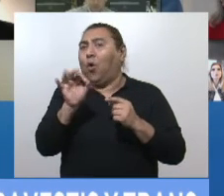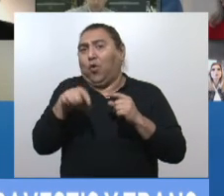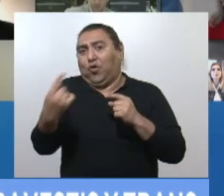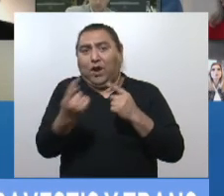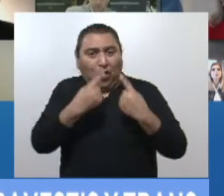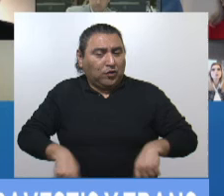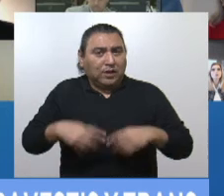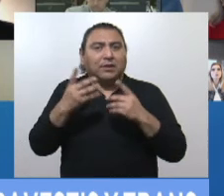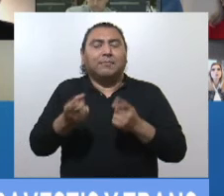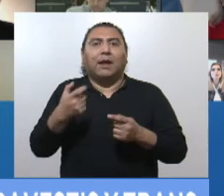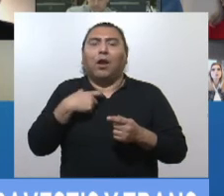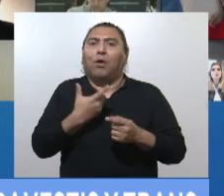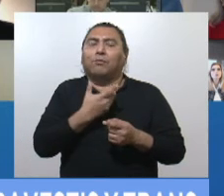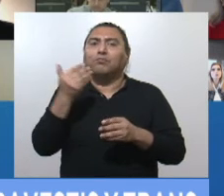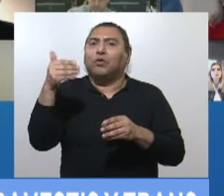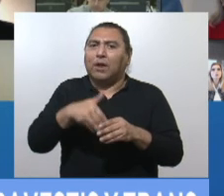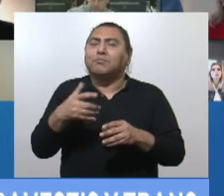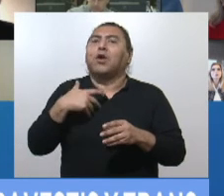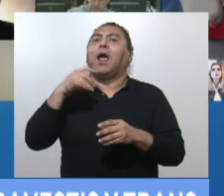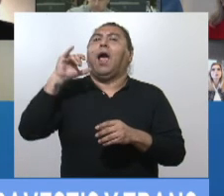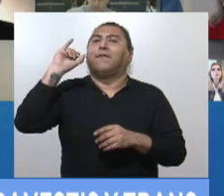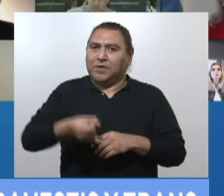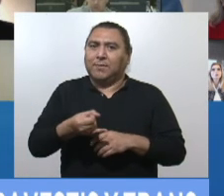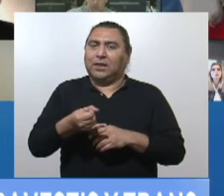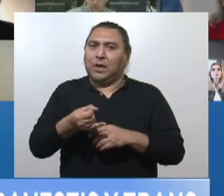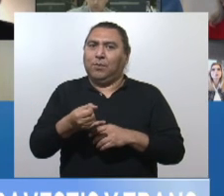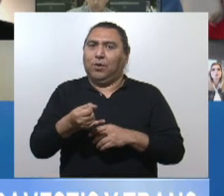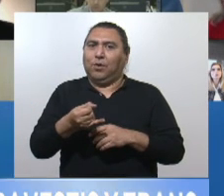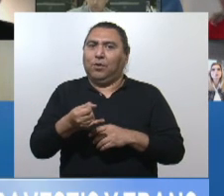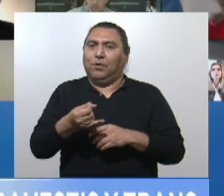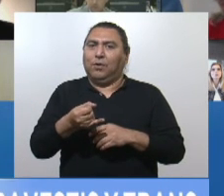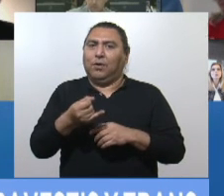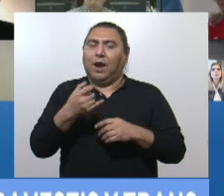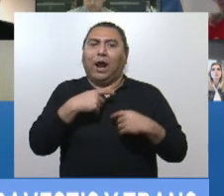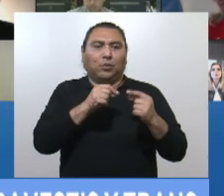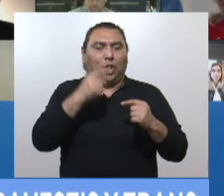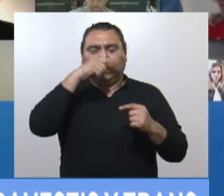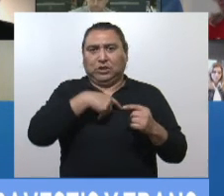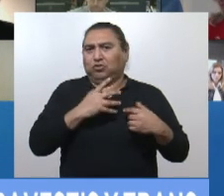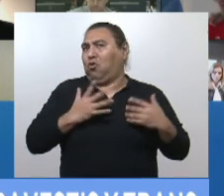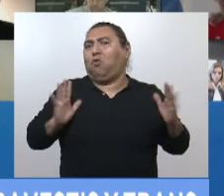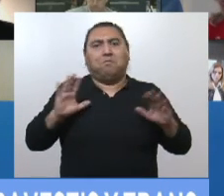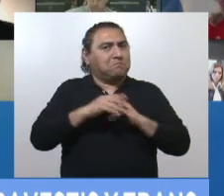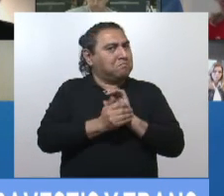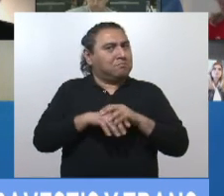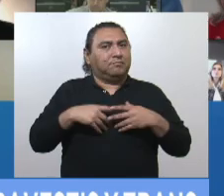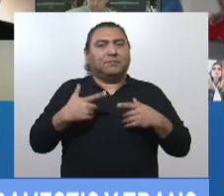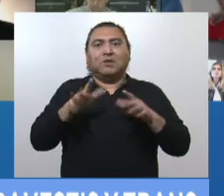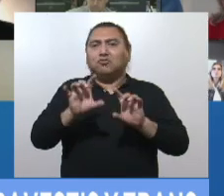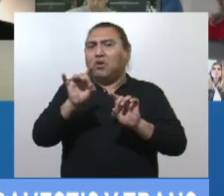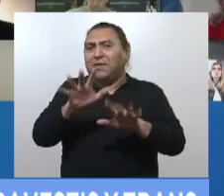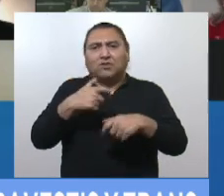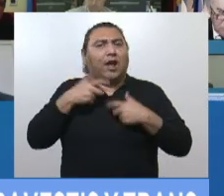votar en general por la afirmativa y voy a abstener en el artículo 7. Era para eso nada más, señora Presidenta. Muchas gracias.